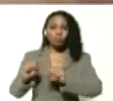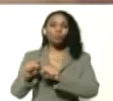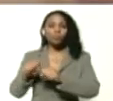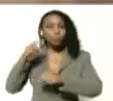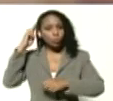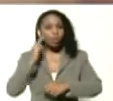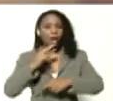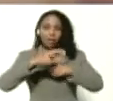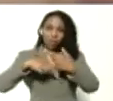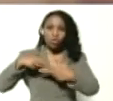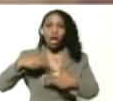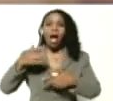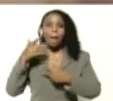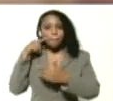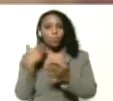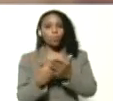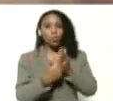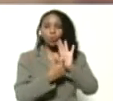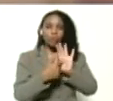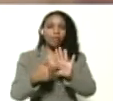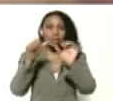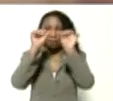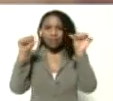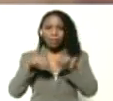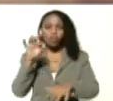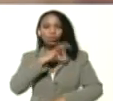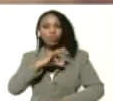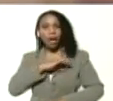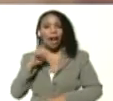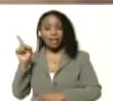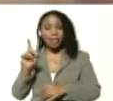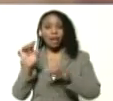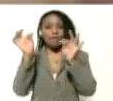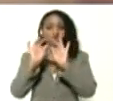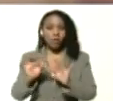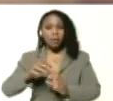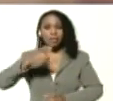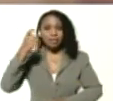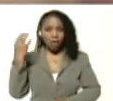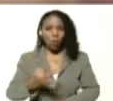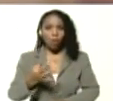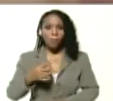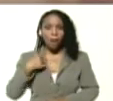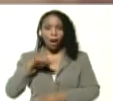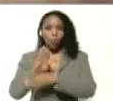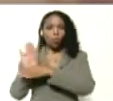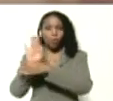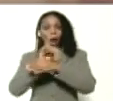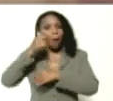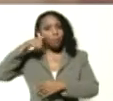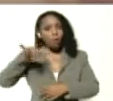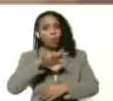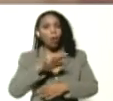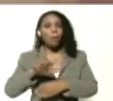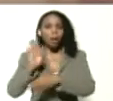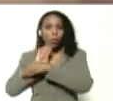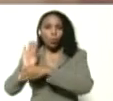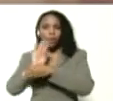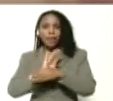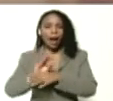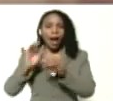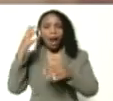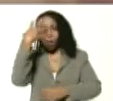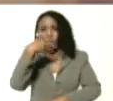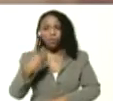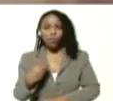revolucionario ha demostrado que el sistema socialista es la alternativa segura para resguardar a un pueblo, para resguardar a la